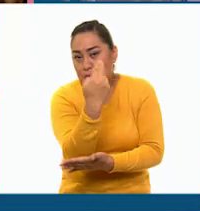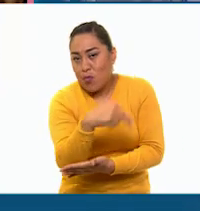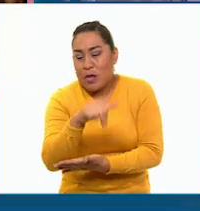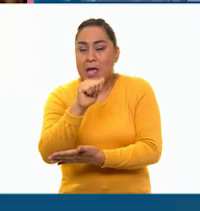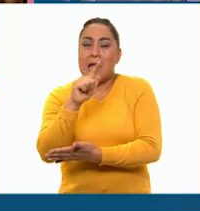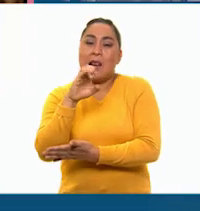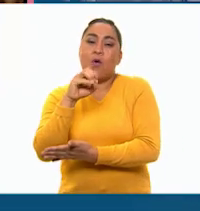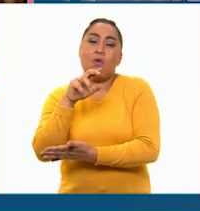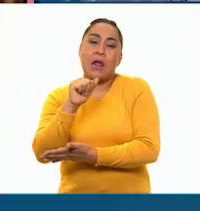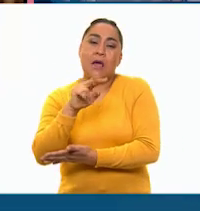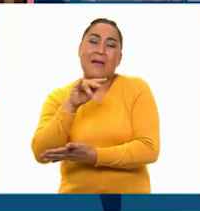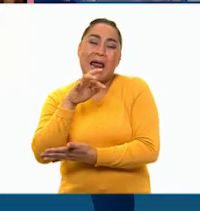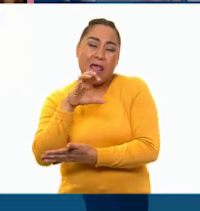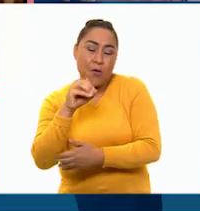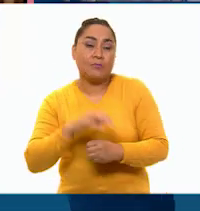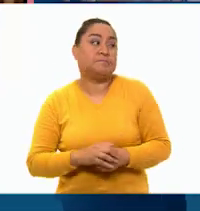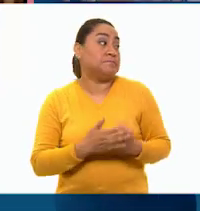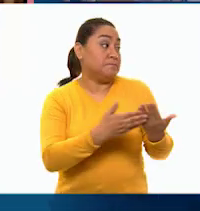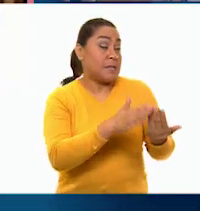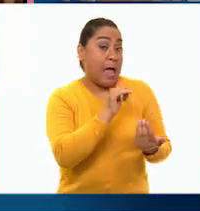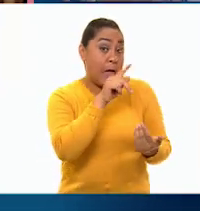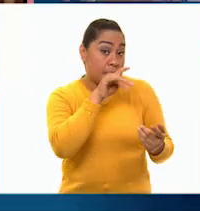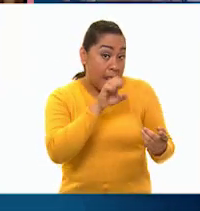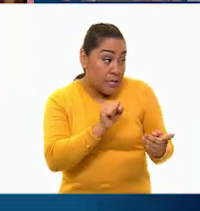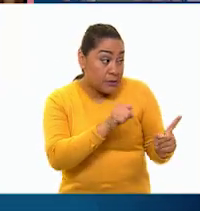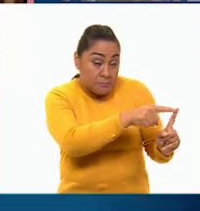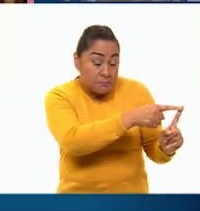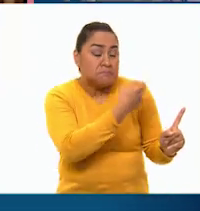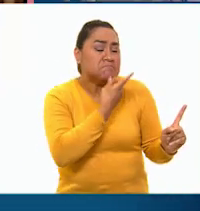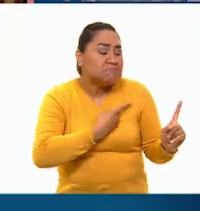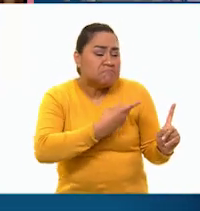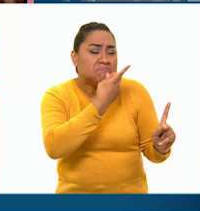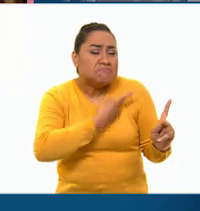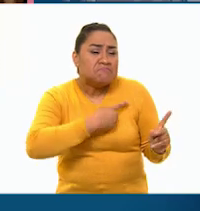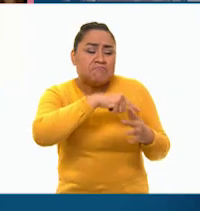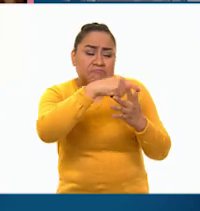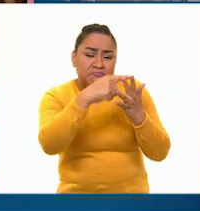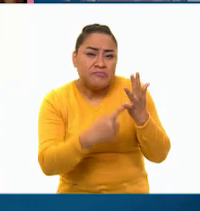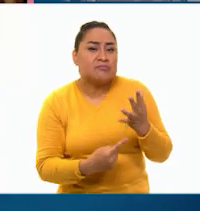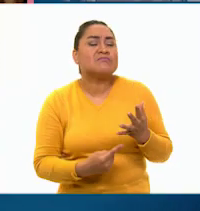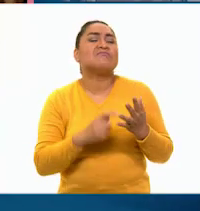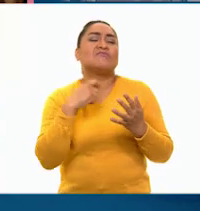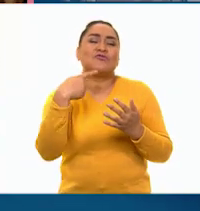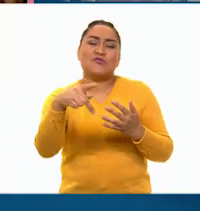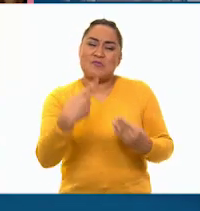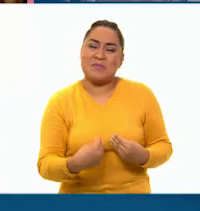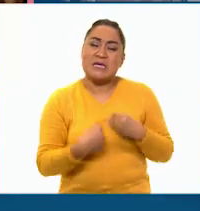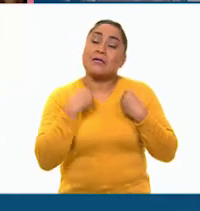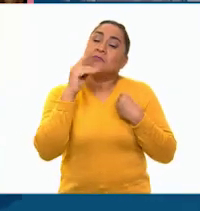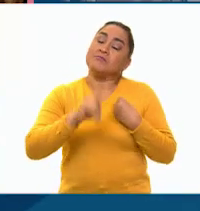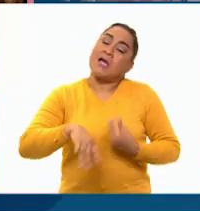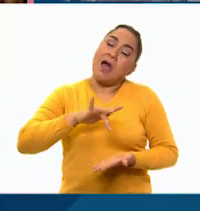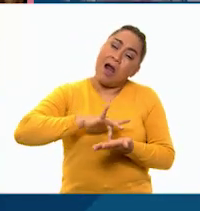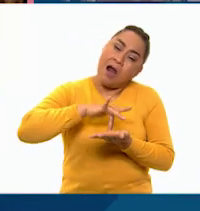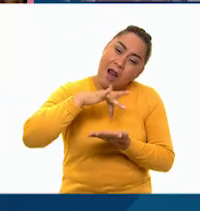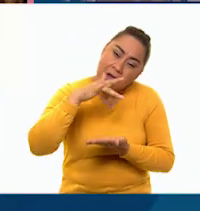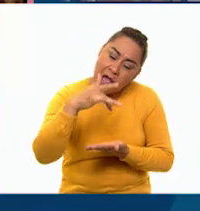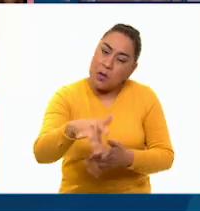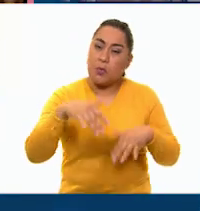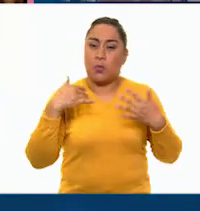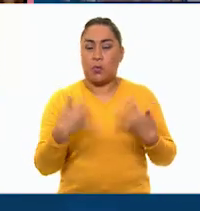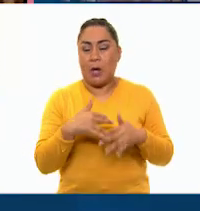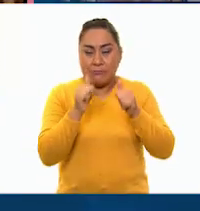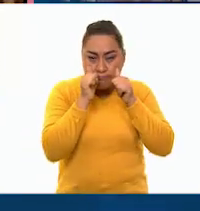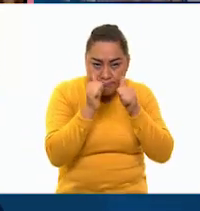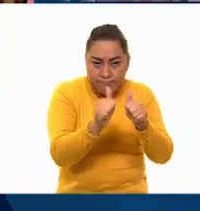Vicario! Andrés Quintana Roo me ha contado mucho sobre usted. Le estoy muy agradecido por todos